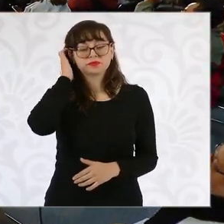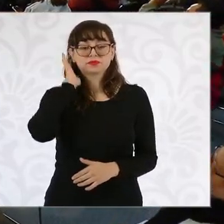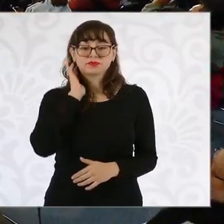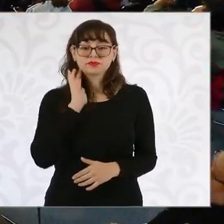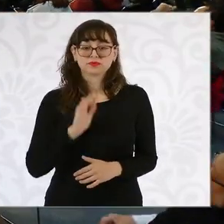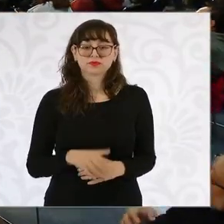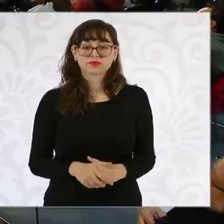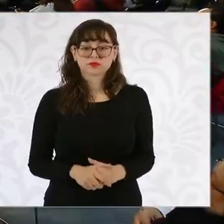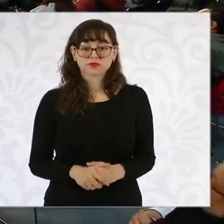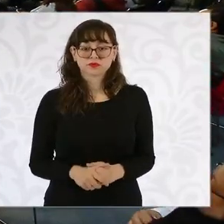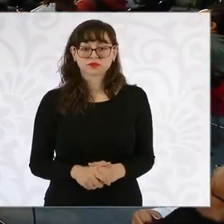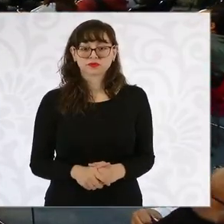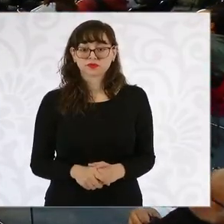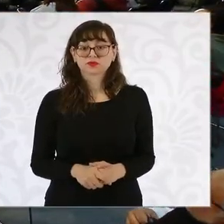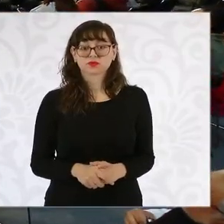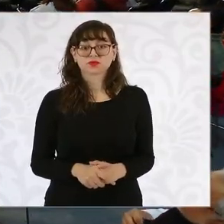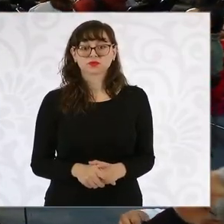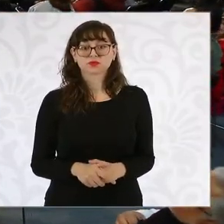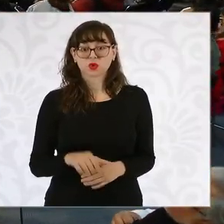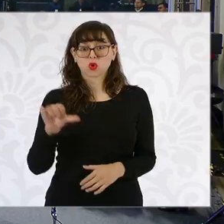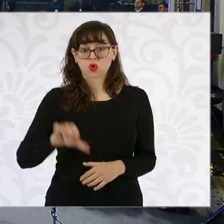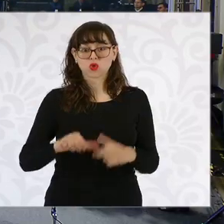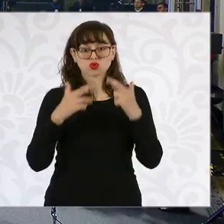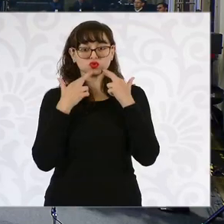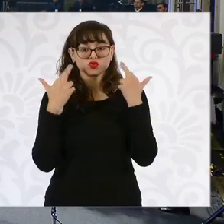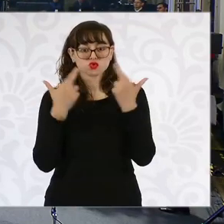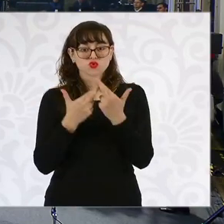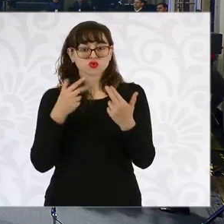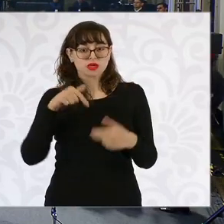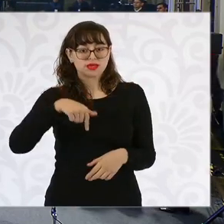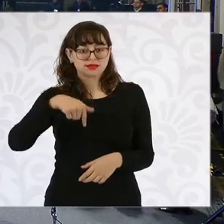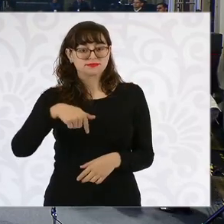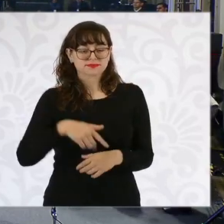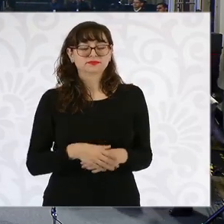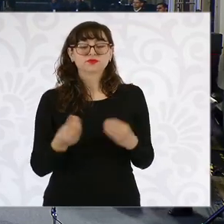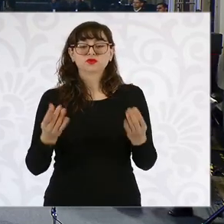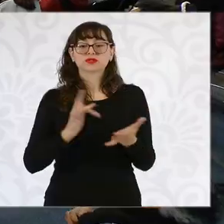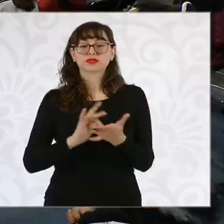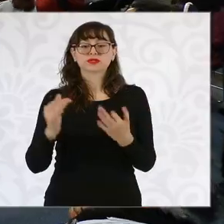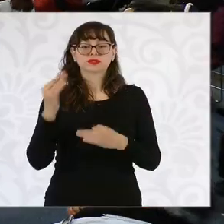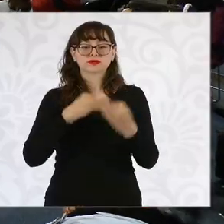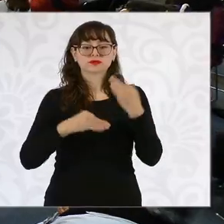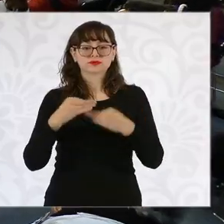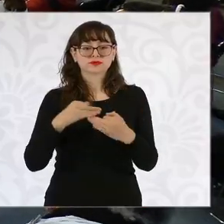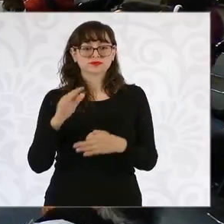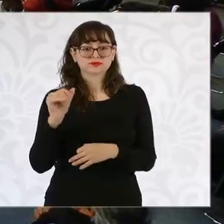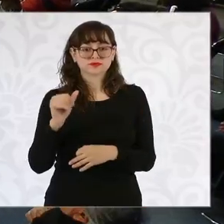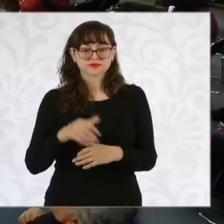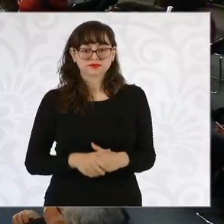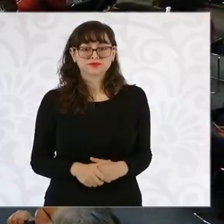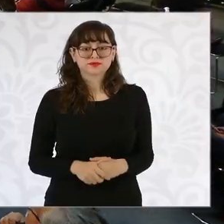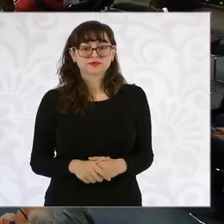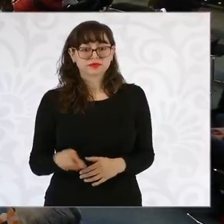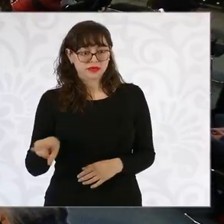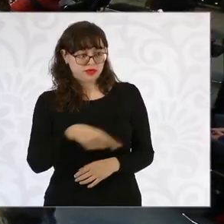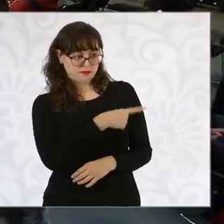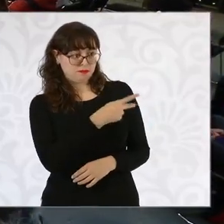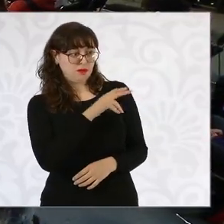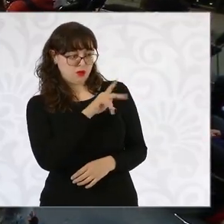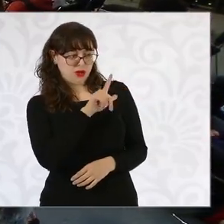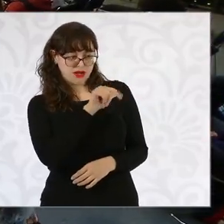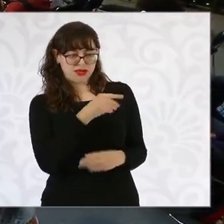Va a ser reuniones internas hoy. Muchas gracias a todos y a todas. Sí. ¿Verdad, a Paulina? Pau.